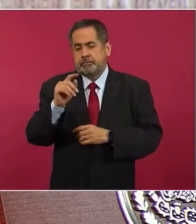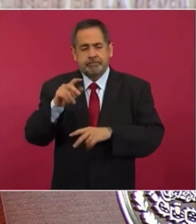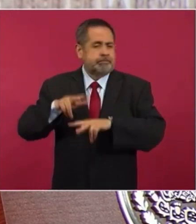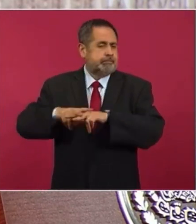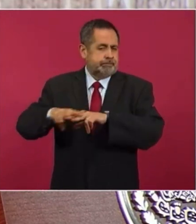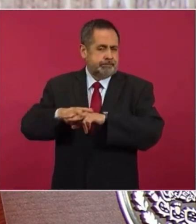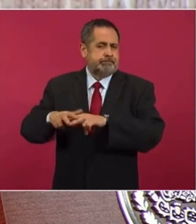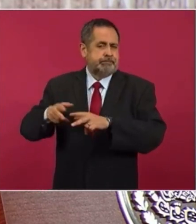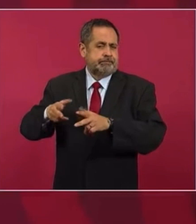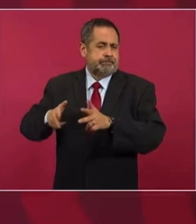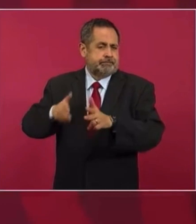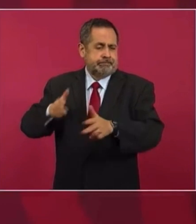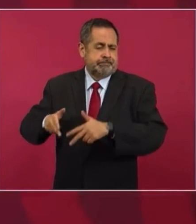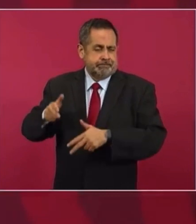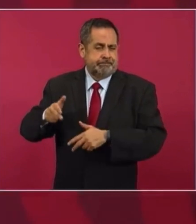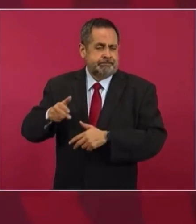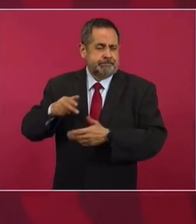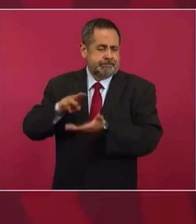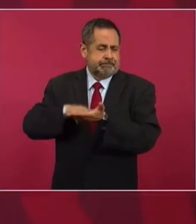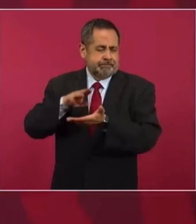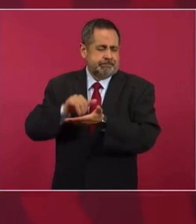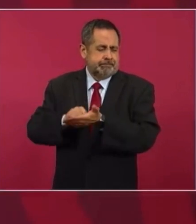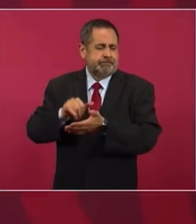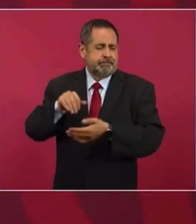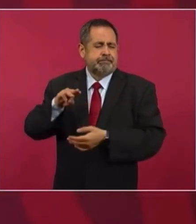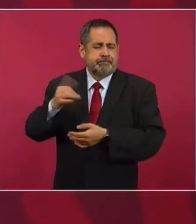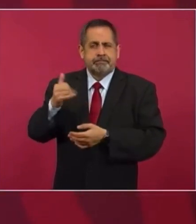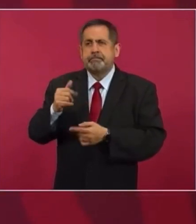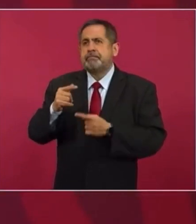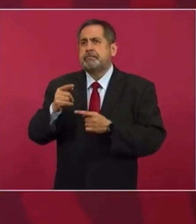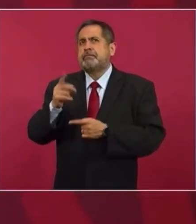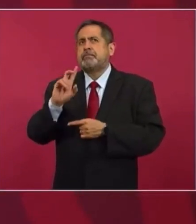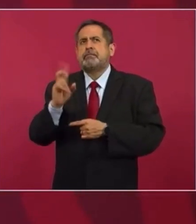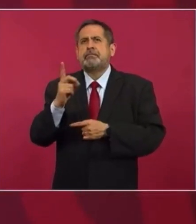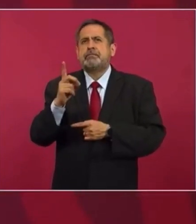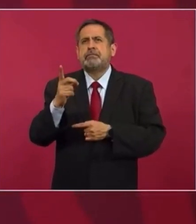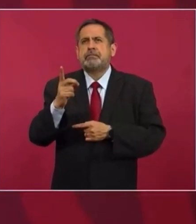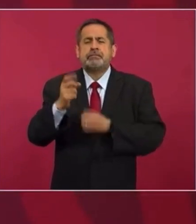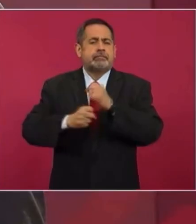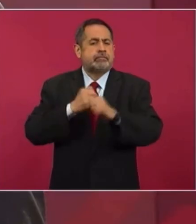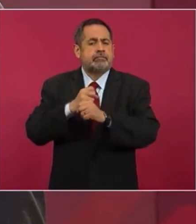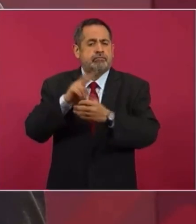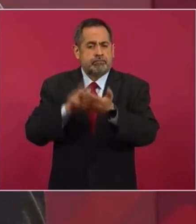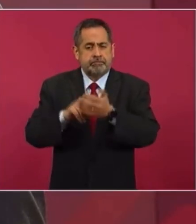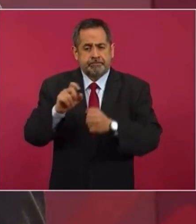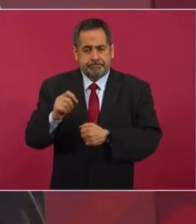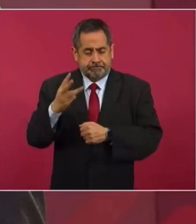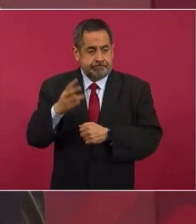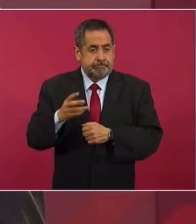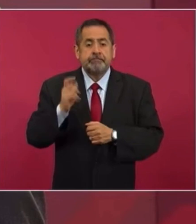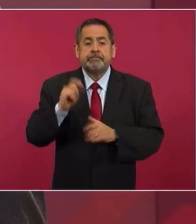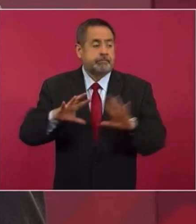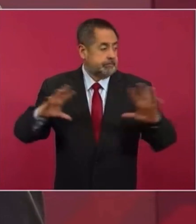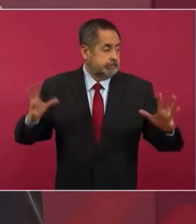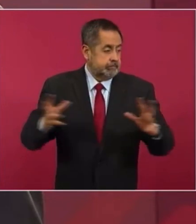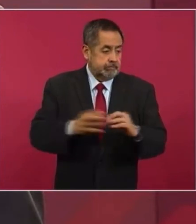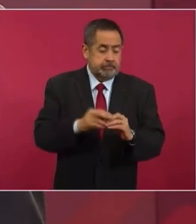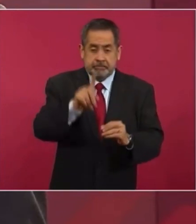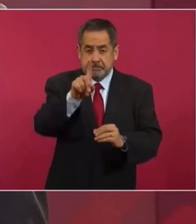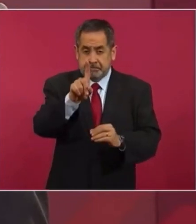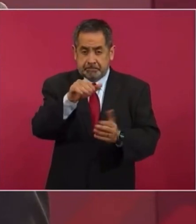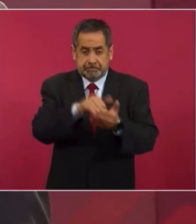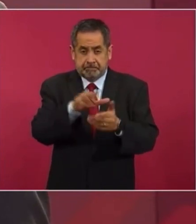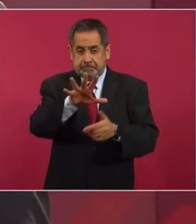en diciembre del 23, mil 500 kilómetros.